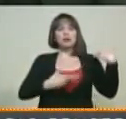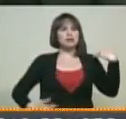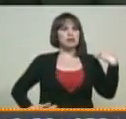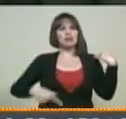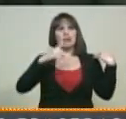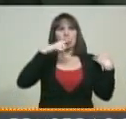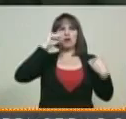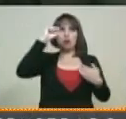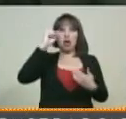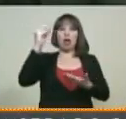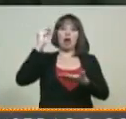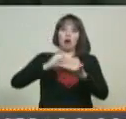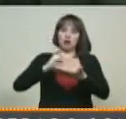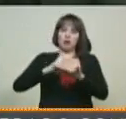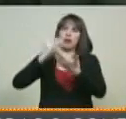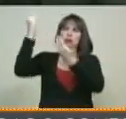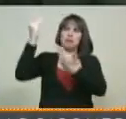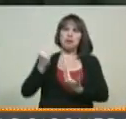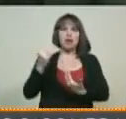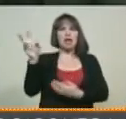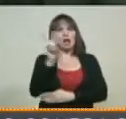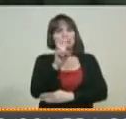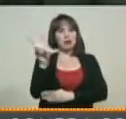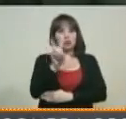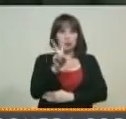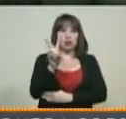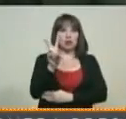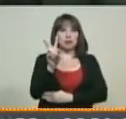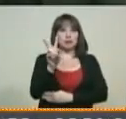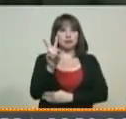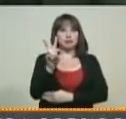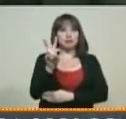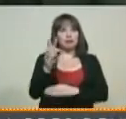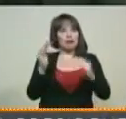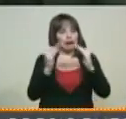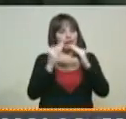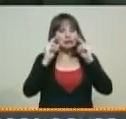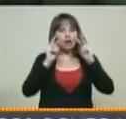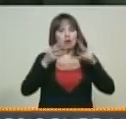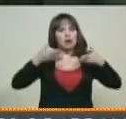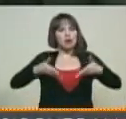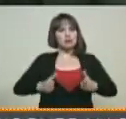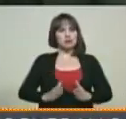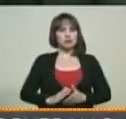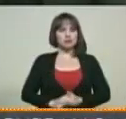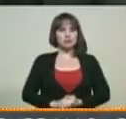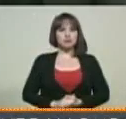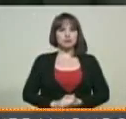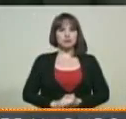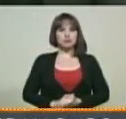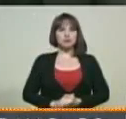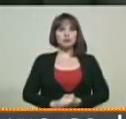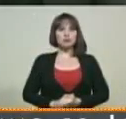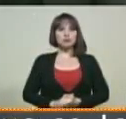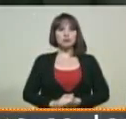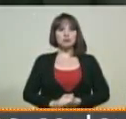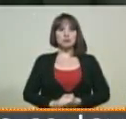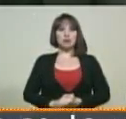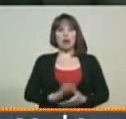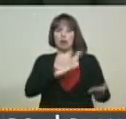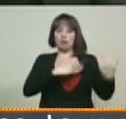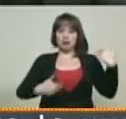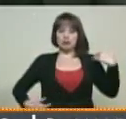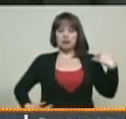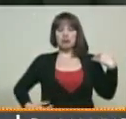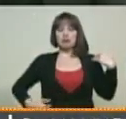volver a su terruño, para volver a Venezuela, para volver al hogar que los vio nacer. Al respecto, el presidente de la